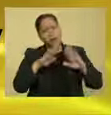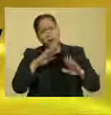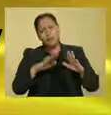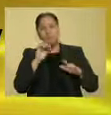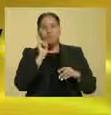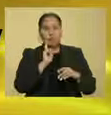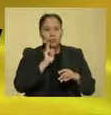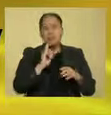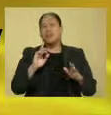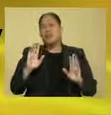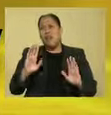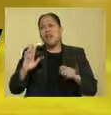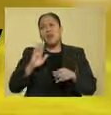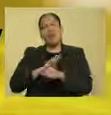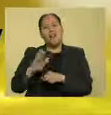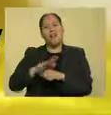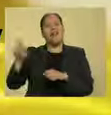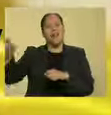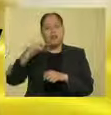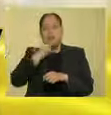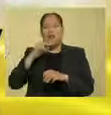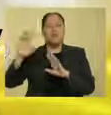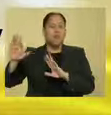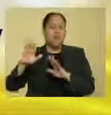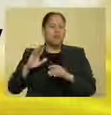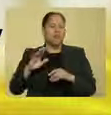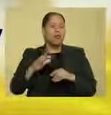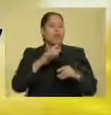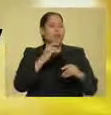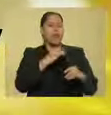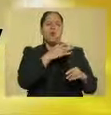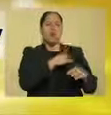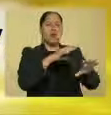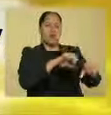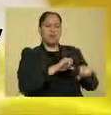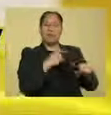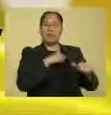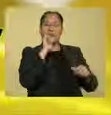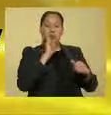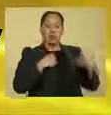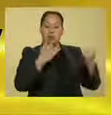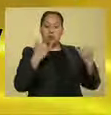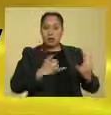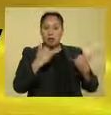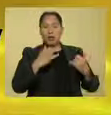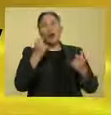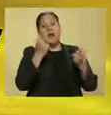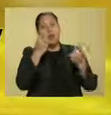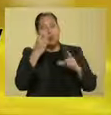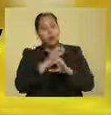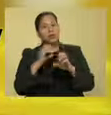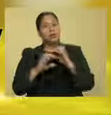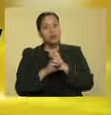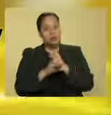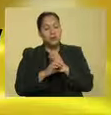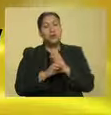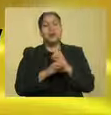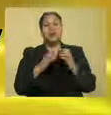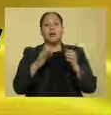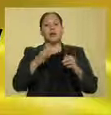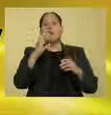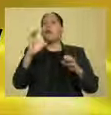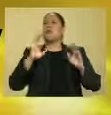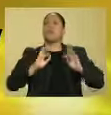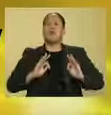se confiaba o no, no, este, hace ciertas cosas que tenía que hacer, entonces, pues, ah, qué cómodo, También.